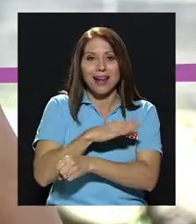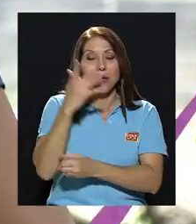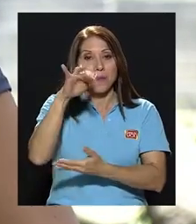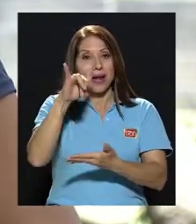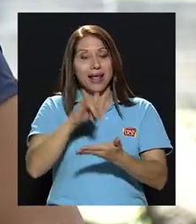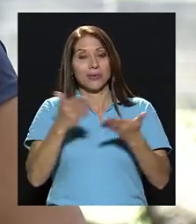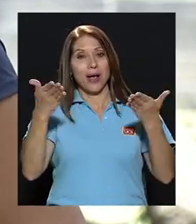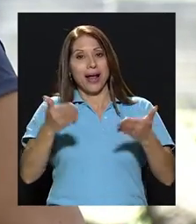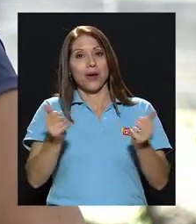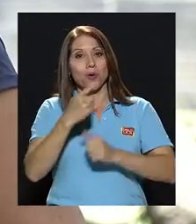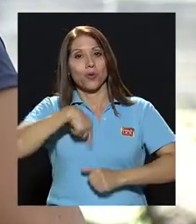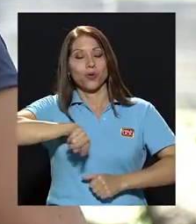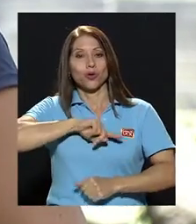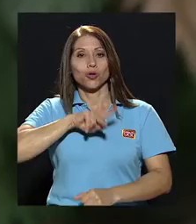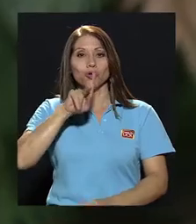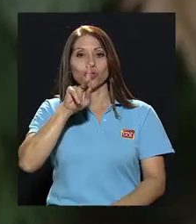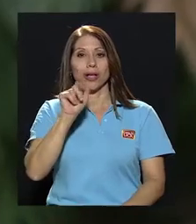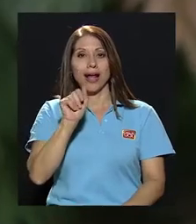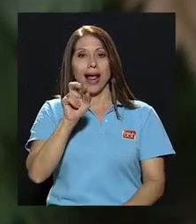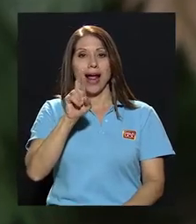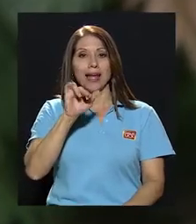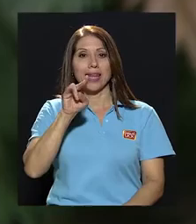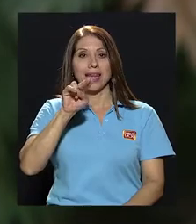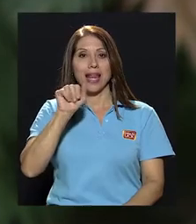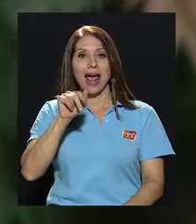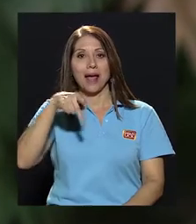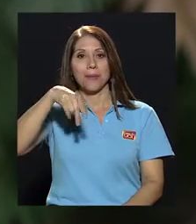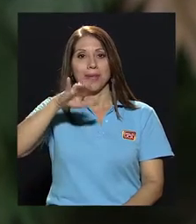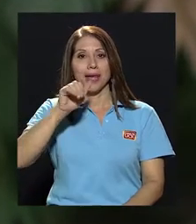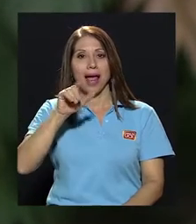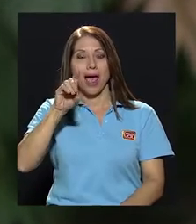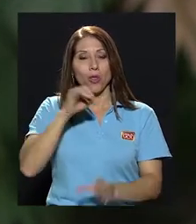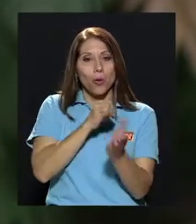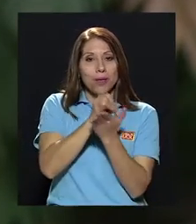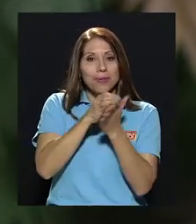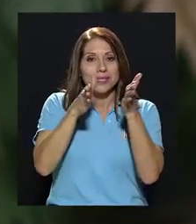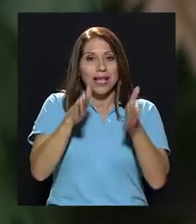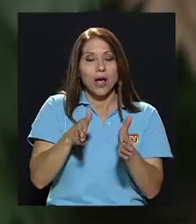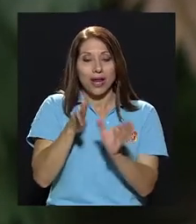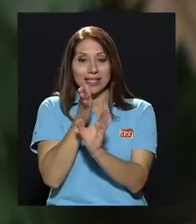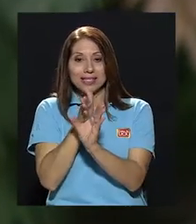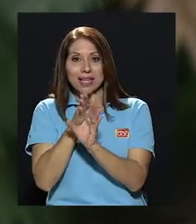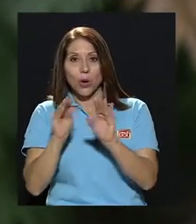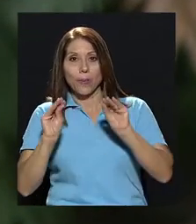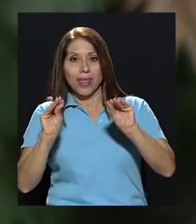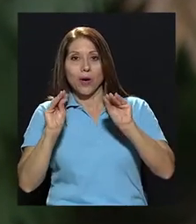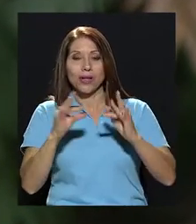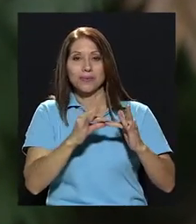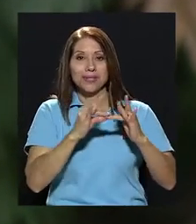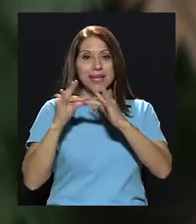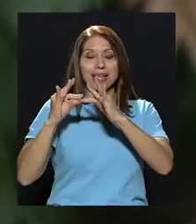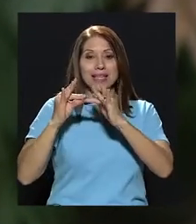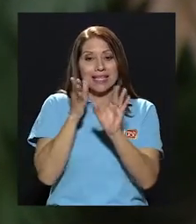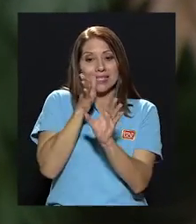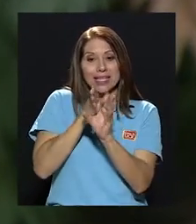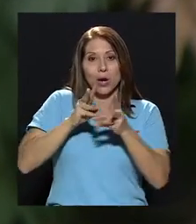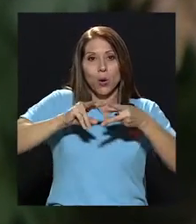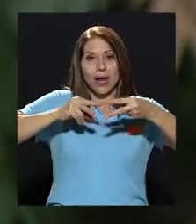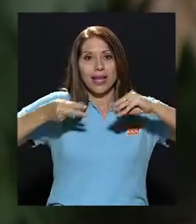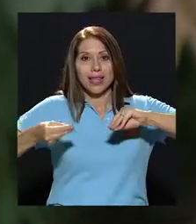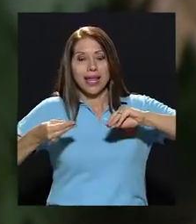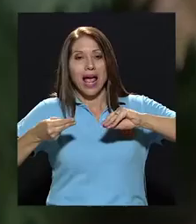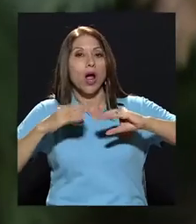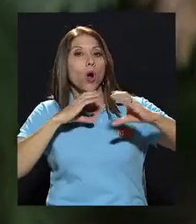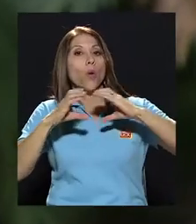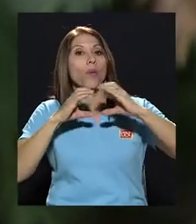Para ello está con nosotros Karina Picado Vargas, investigadora y psicopedagoga especialista en psicogenética. Es comunicadora